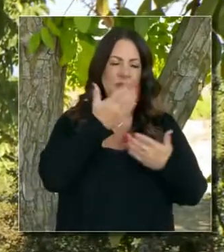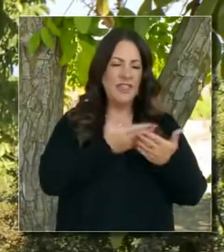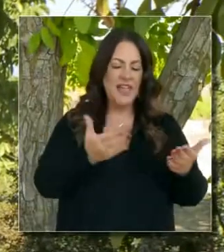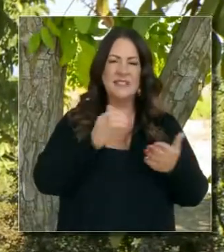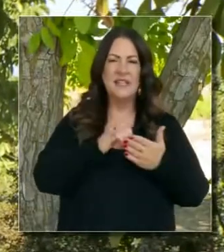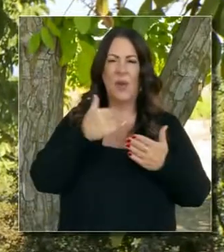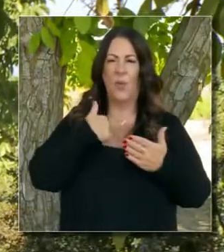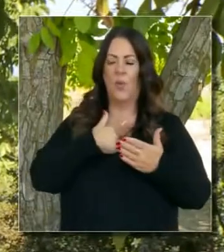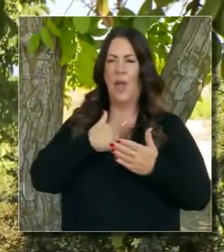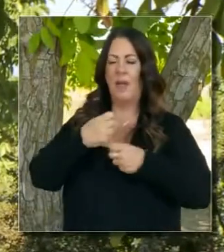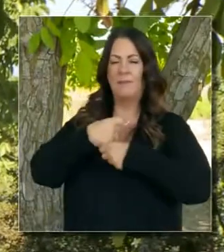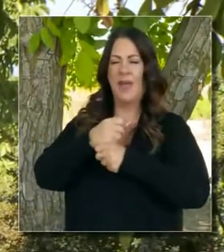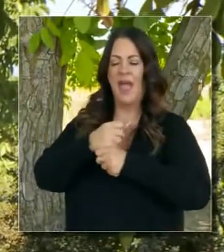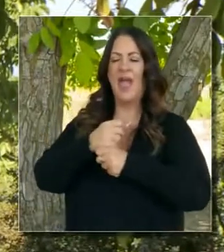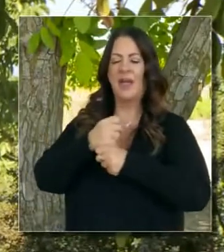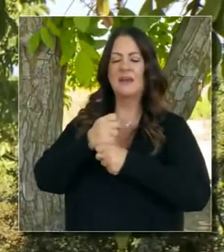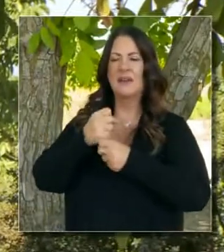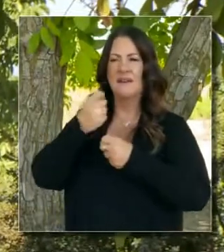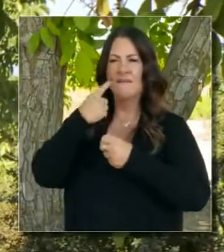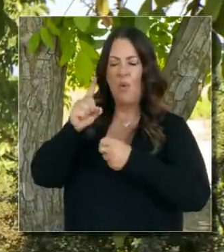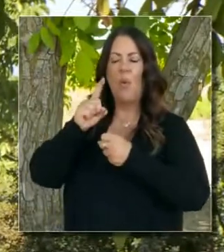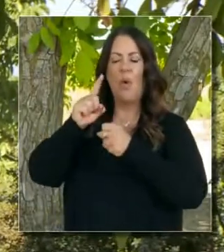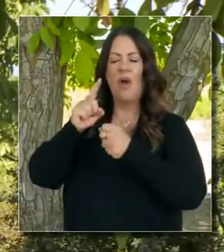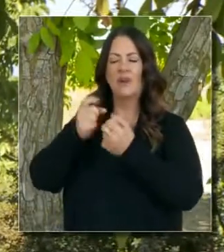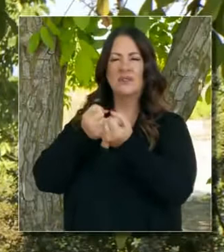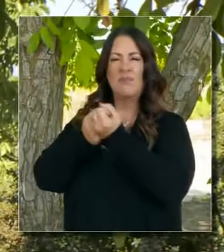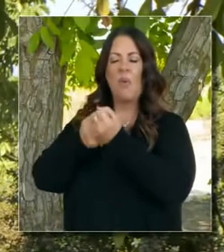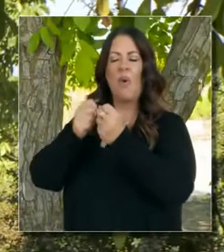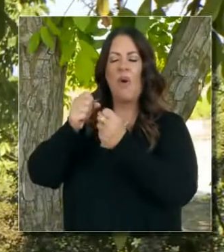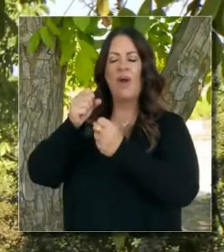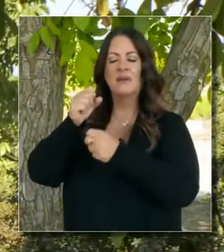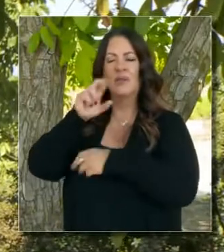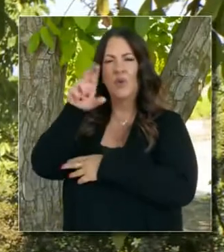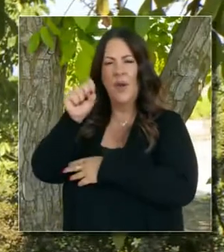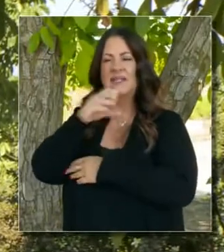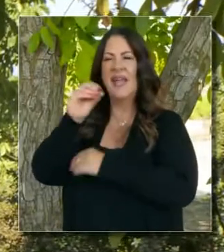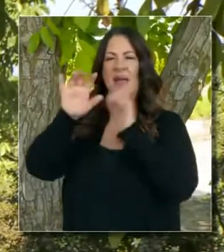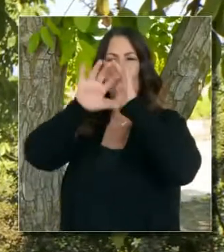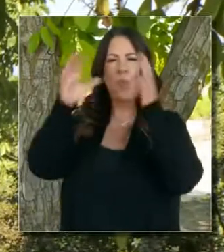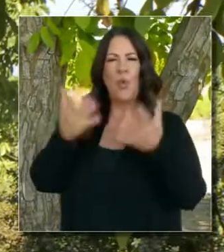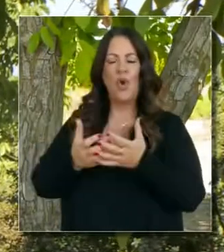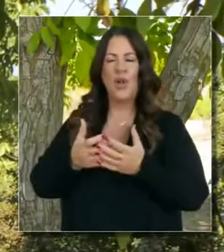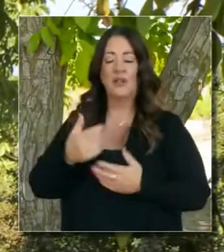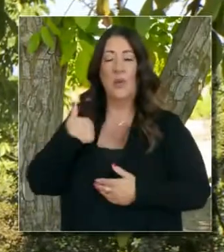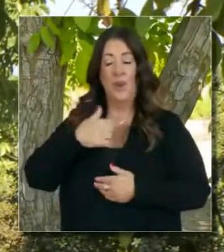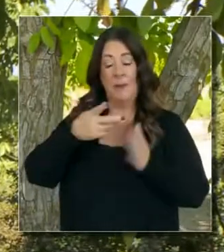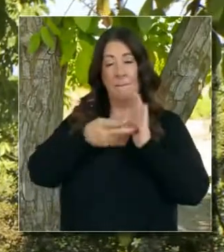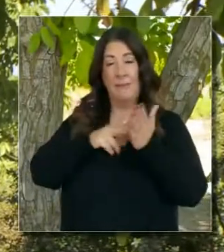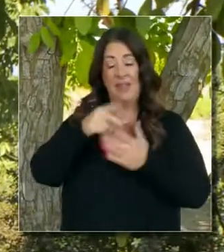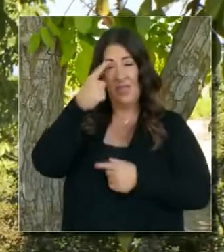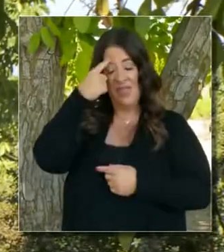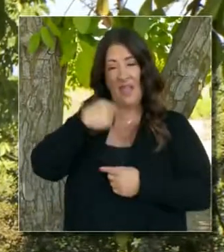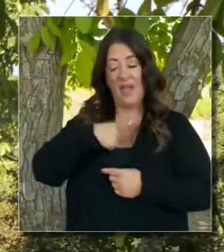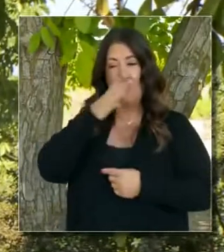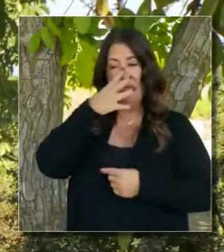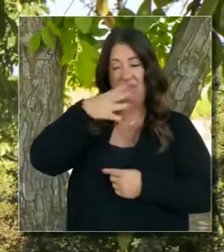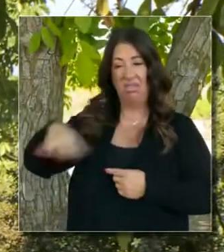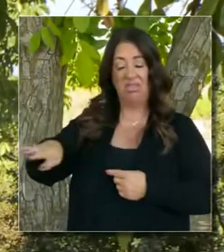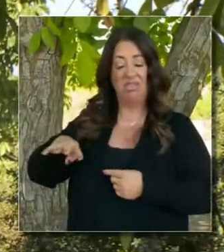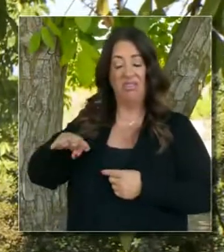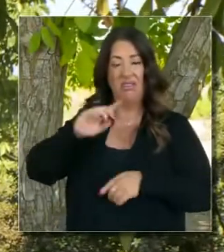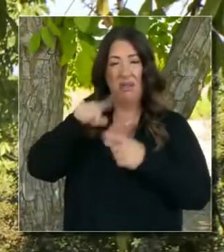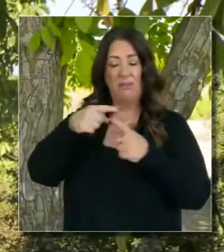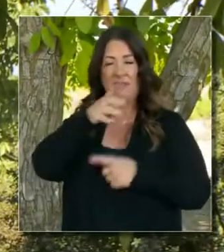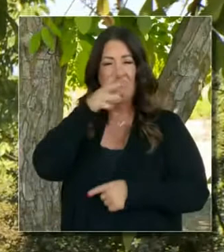Y por eso es que California es un lugar tan especial y vibrante. No nos vamos a alejar de la industria